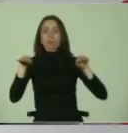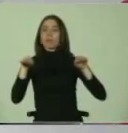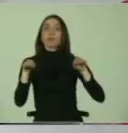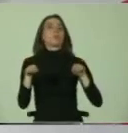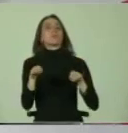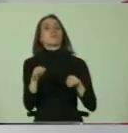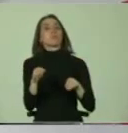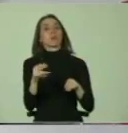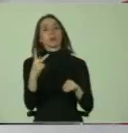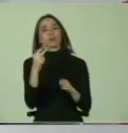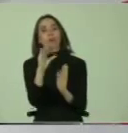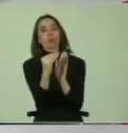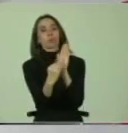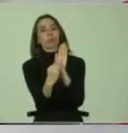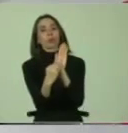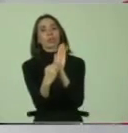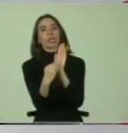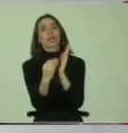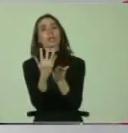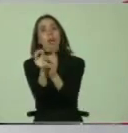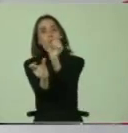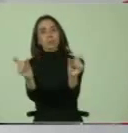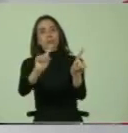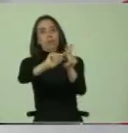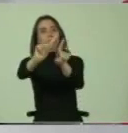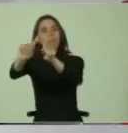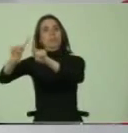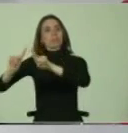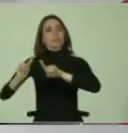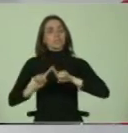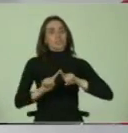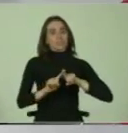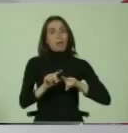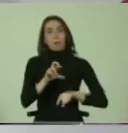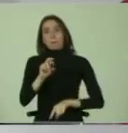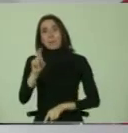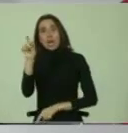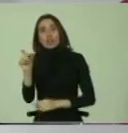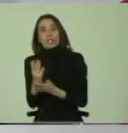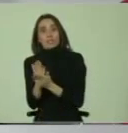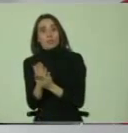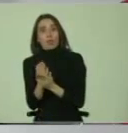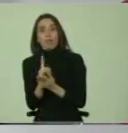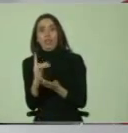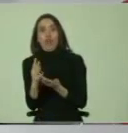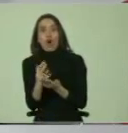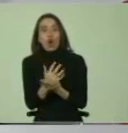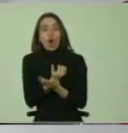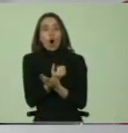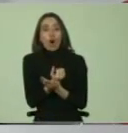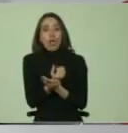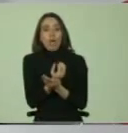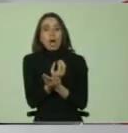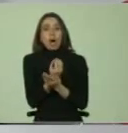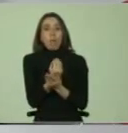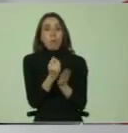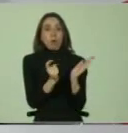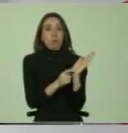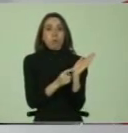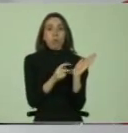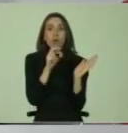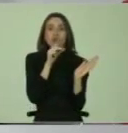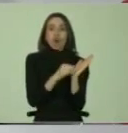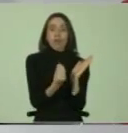contemplar la diversidad. Y lo peor es que, cuando un estudiante no saca buenos niveles de desempeño,